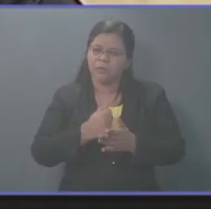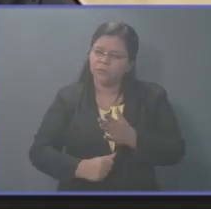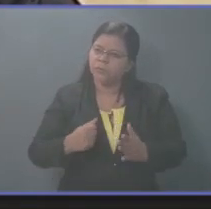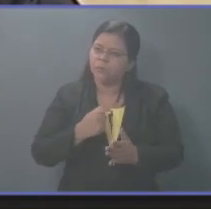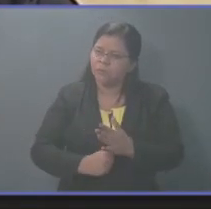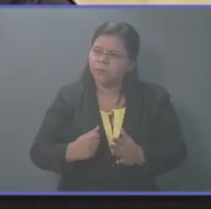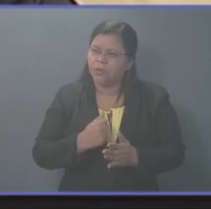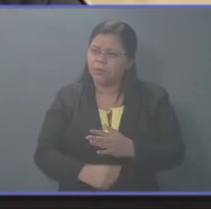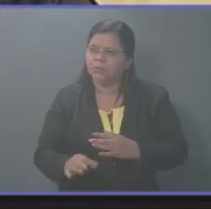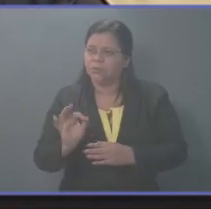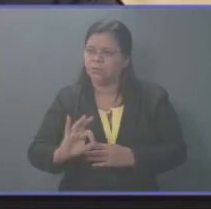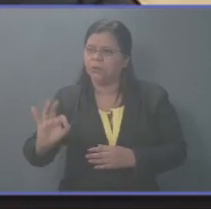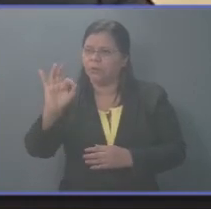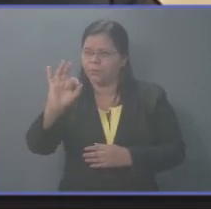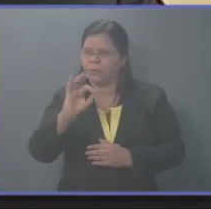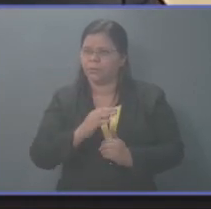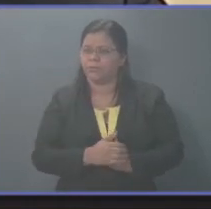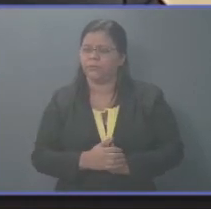trabajo. Gracias.